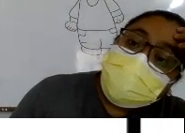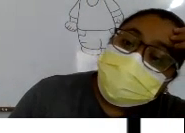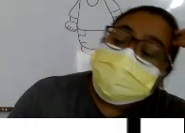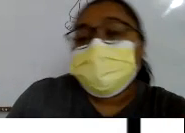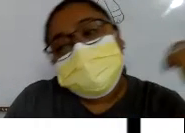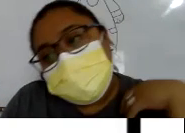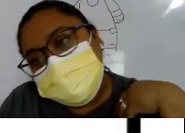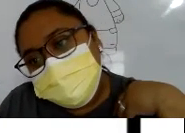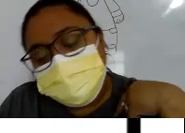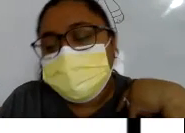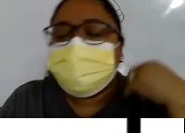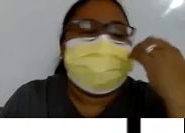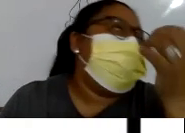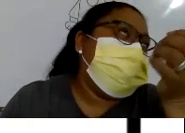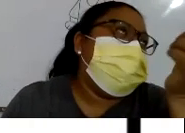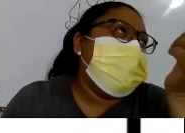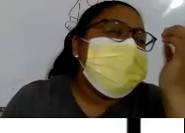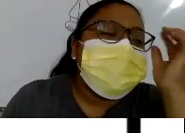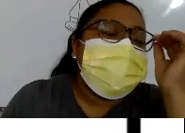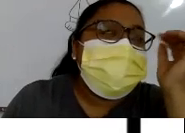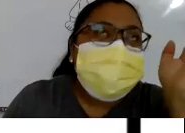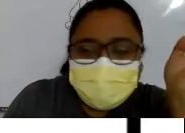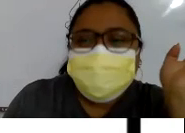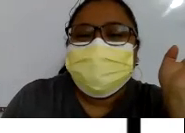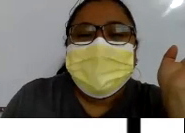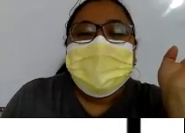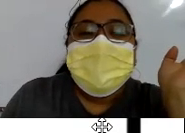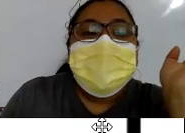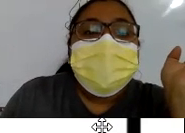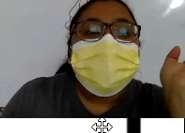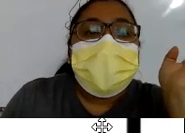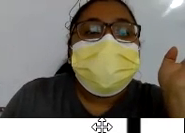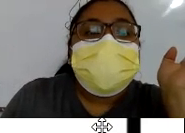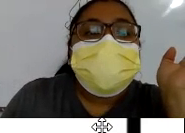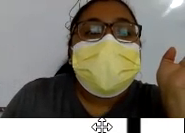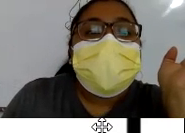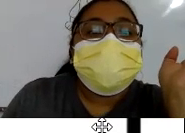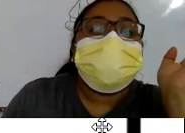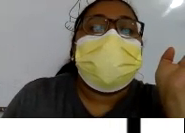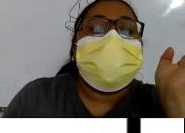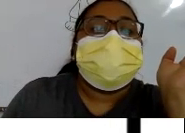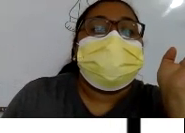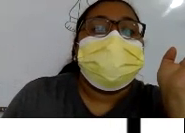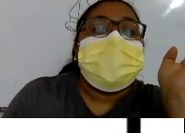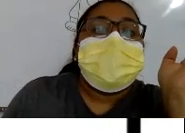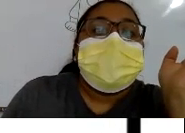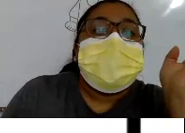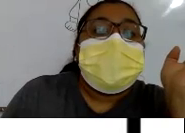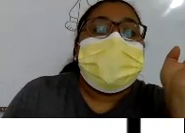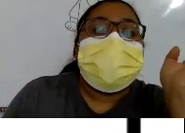Dibujar Y de pintar El dibujo De pintar Vamos a Señalar Sus partes